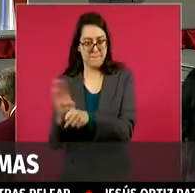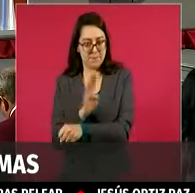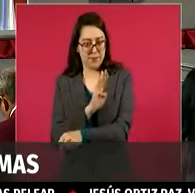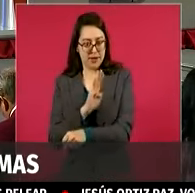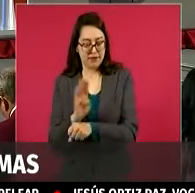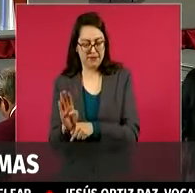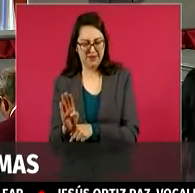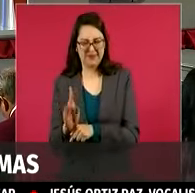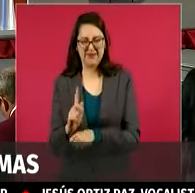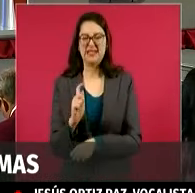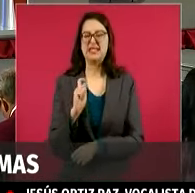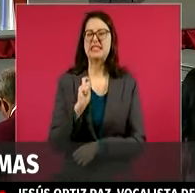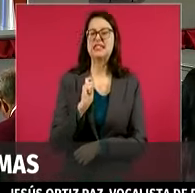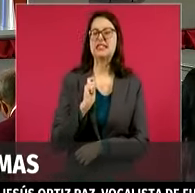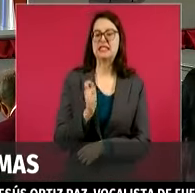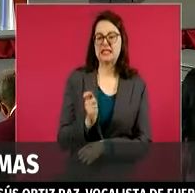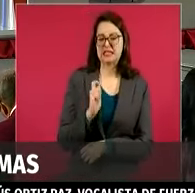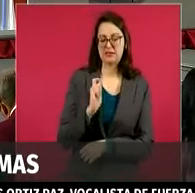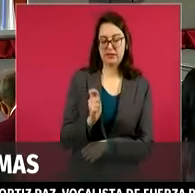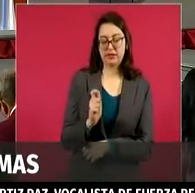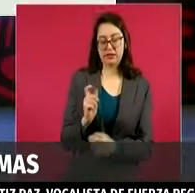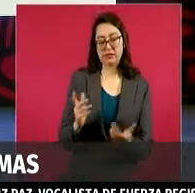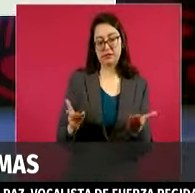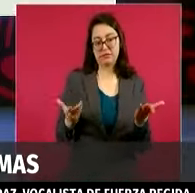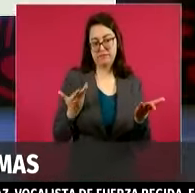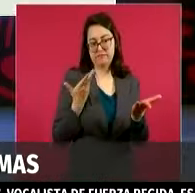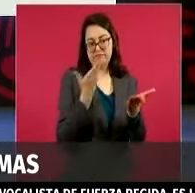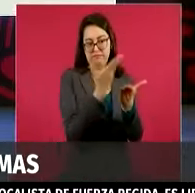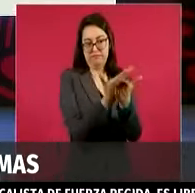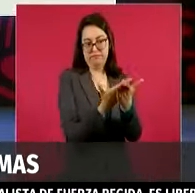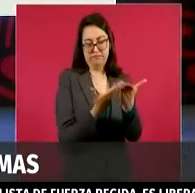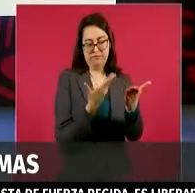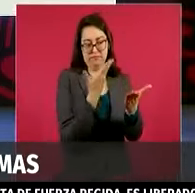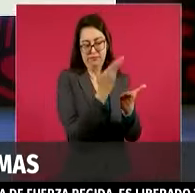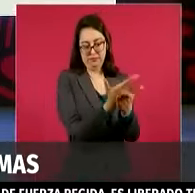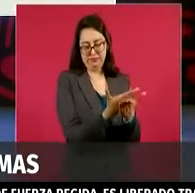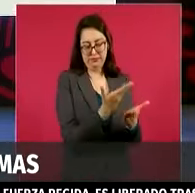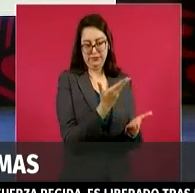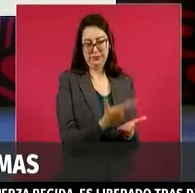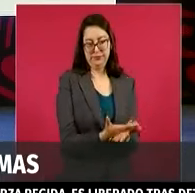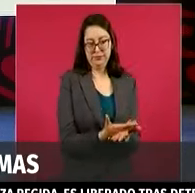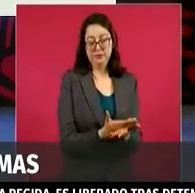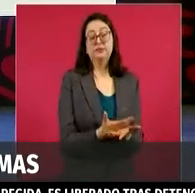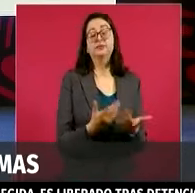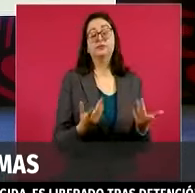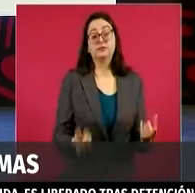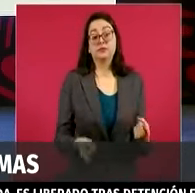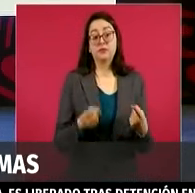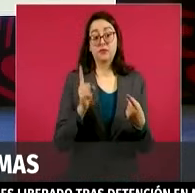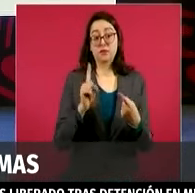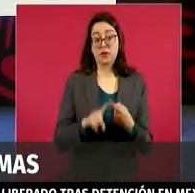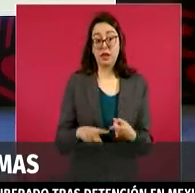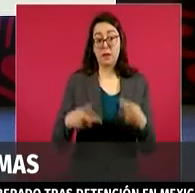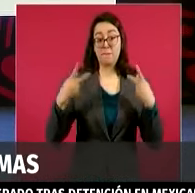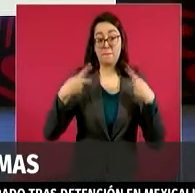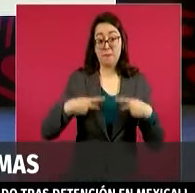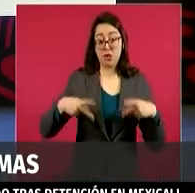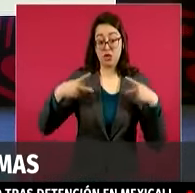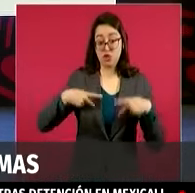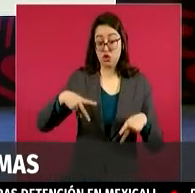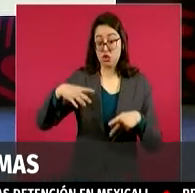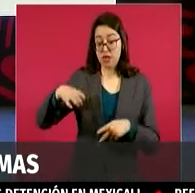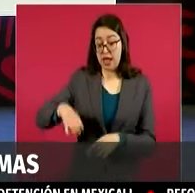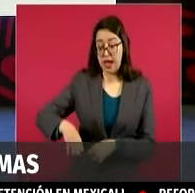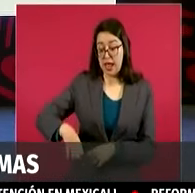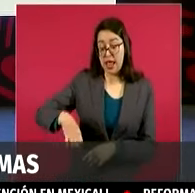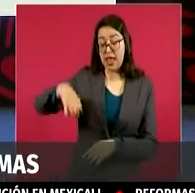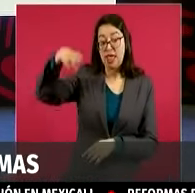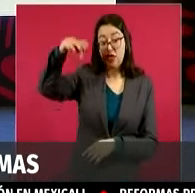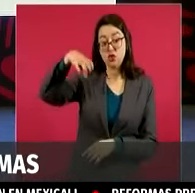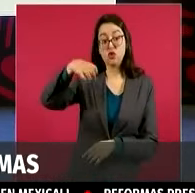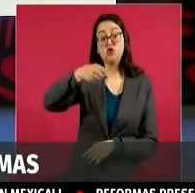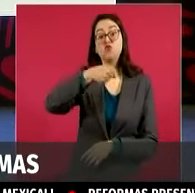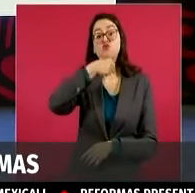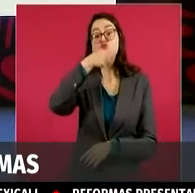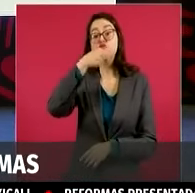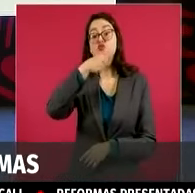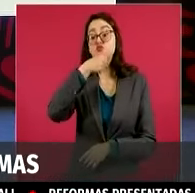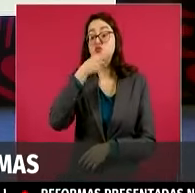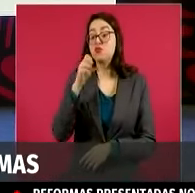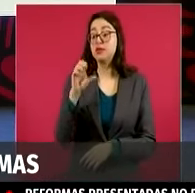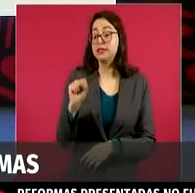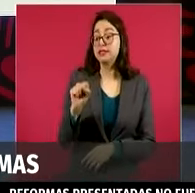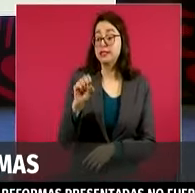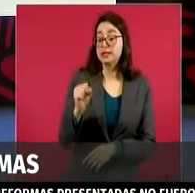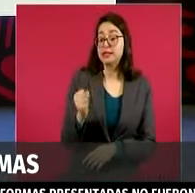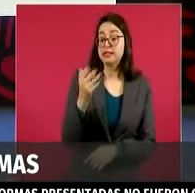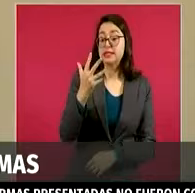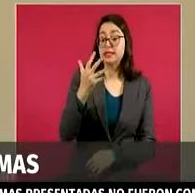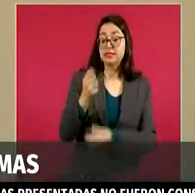La conformación, por ejemplo, también la modificación del sistema de comunicación o el modelo de comunicación política, se habla de